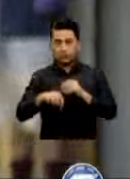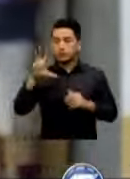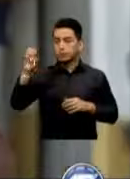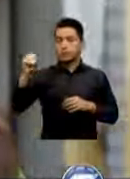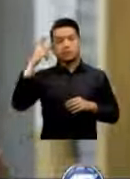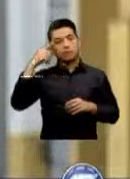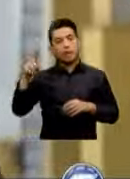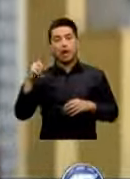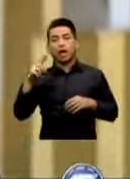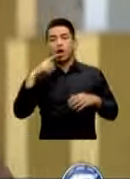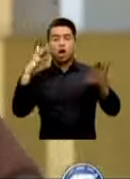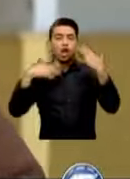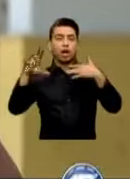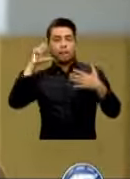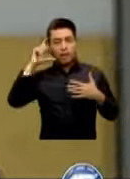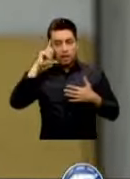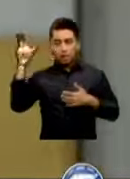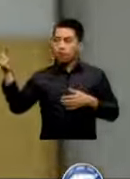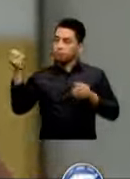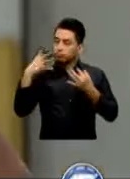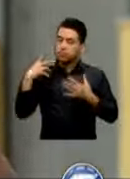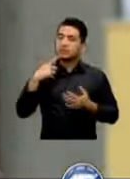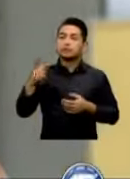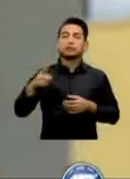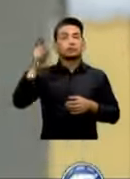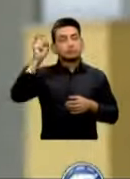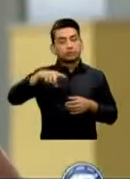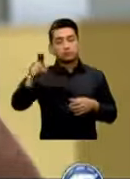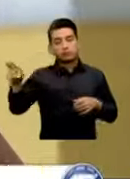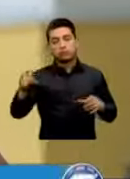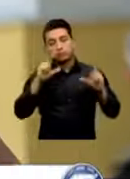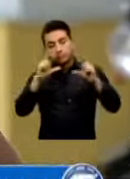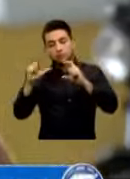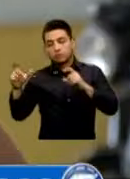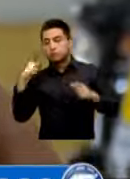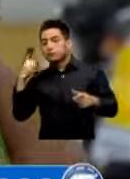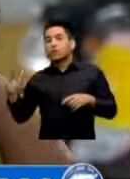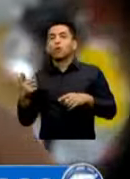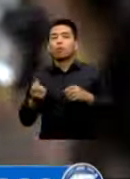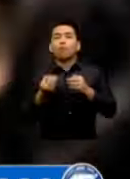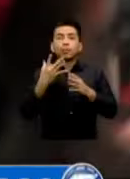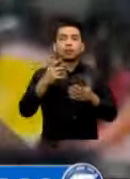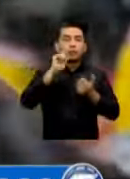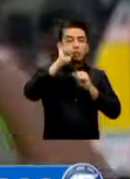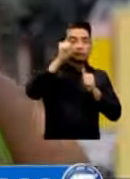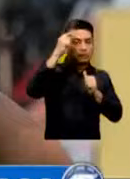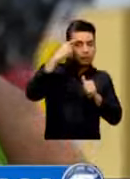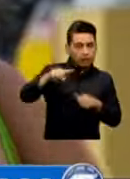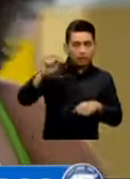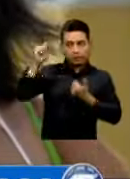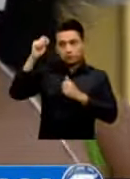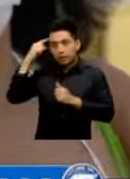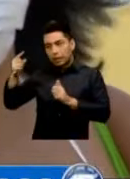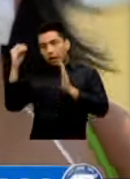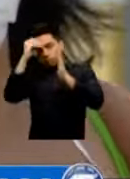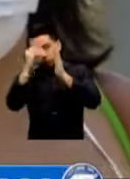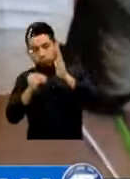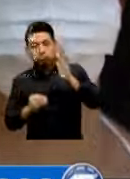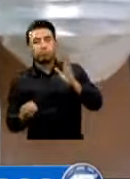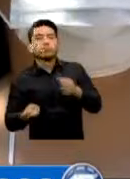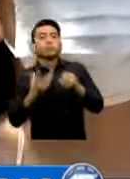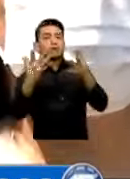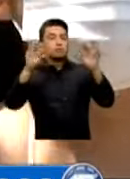De alertas Sanitarias Es un instrumento Que permite Medir cada 15 días La incidencia De la enfermedad Y define El nivel De riesgo Por localidad